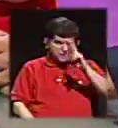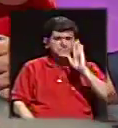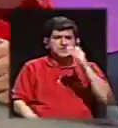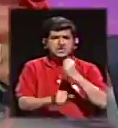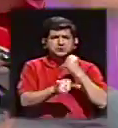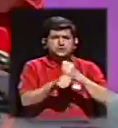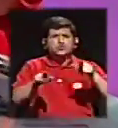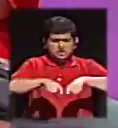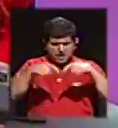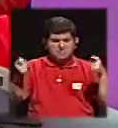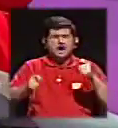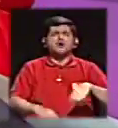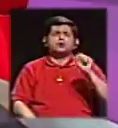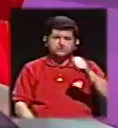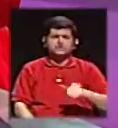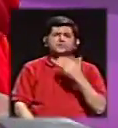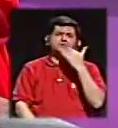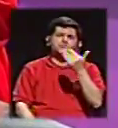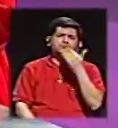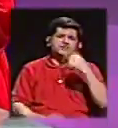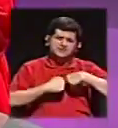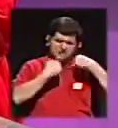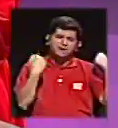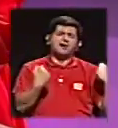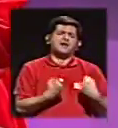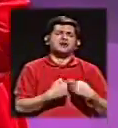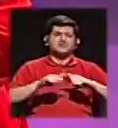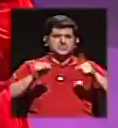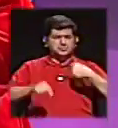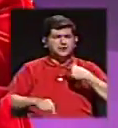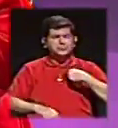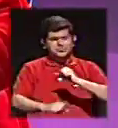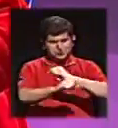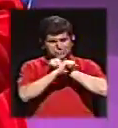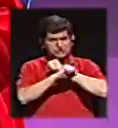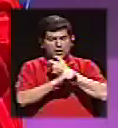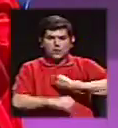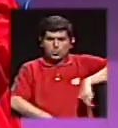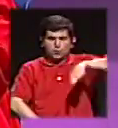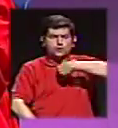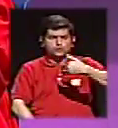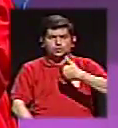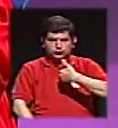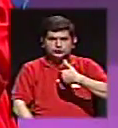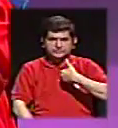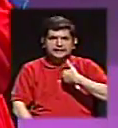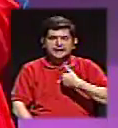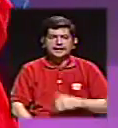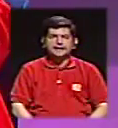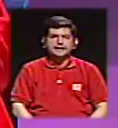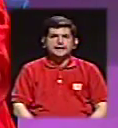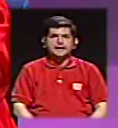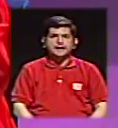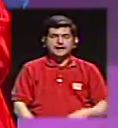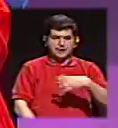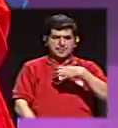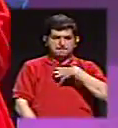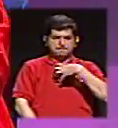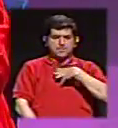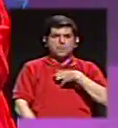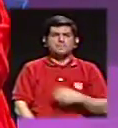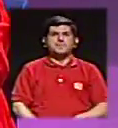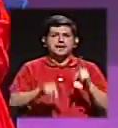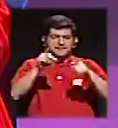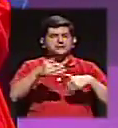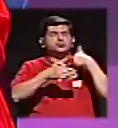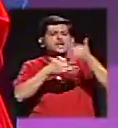periodista. Eso importante. De corazón se los agradezco pero yo estoy segura que nosotros tenemos nuestra persona o sea